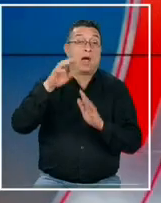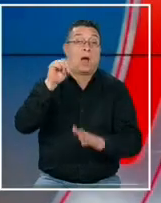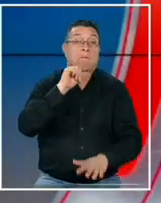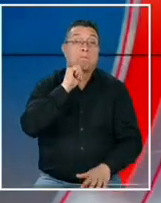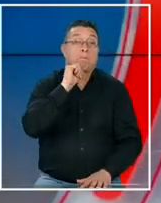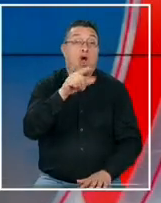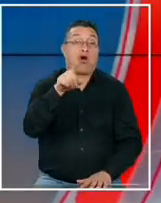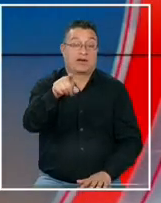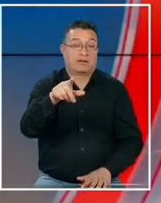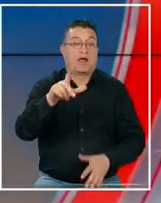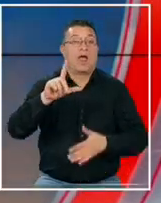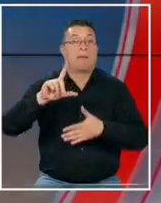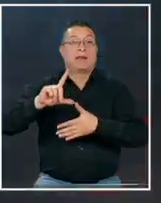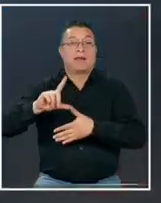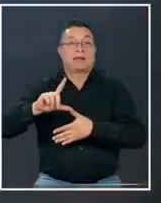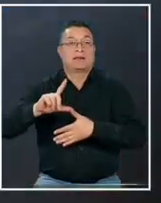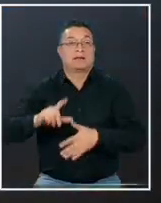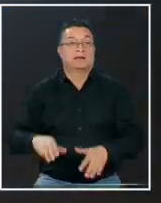de América Latina